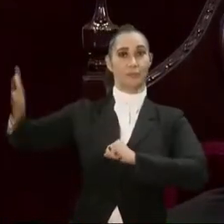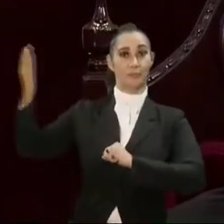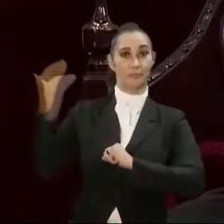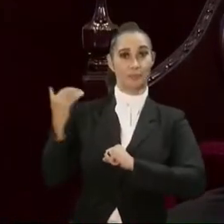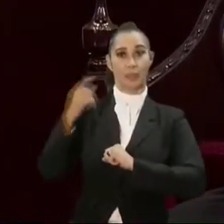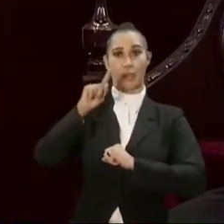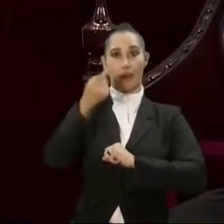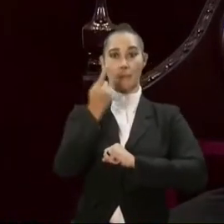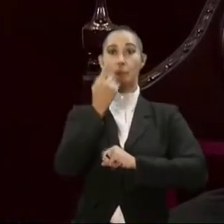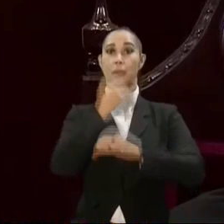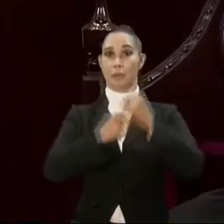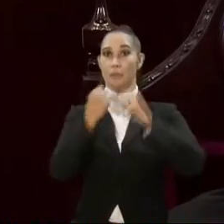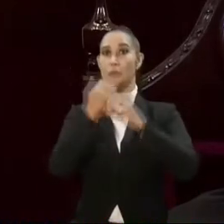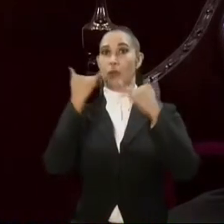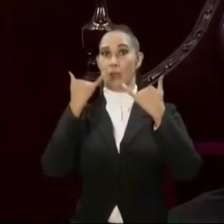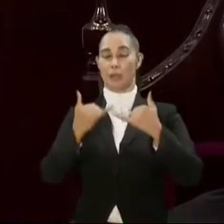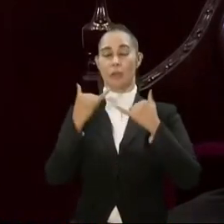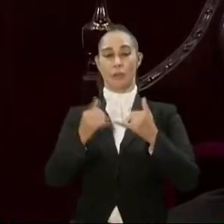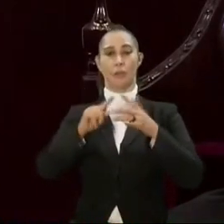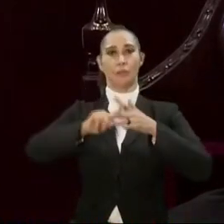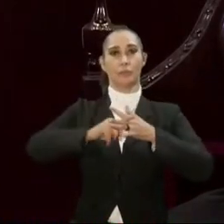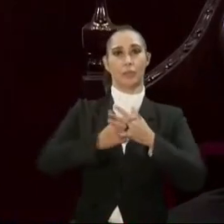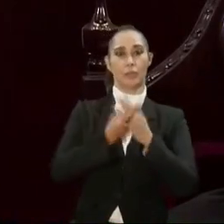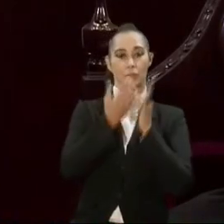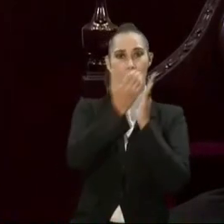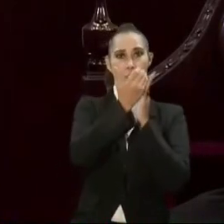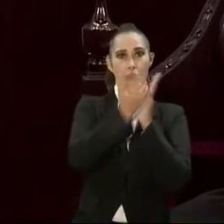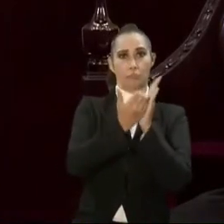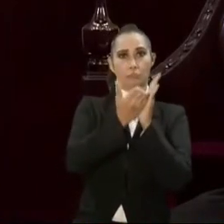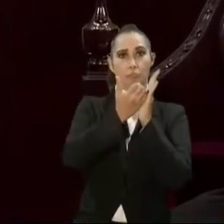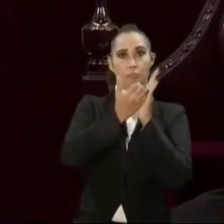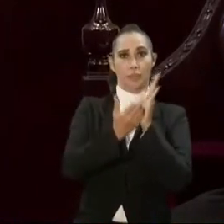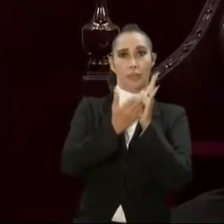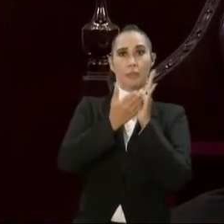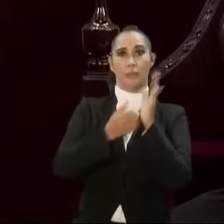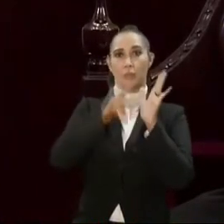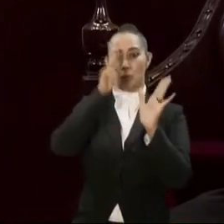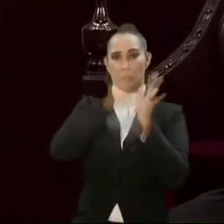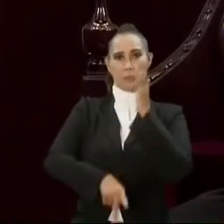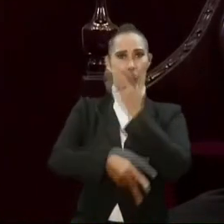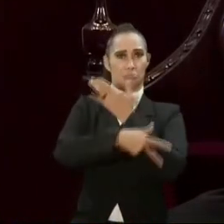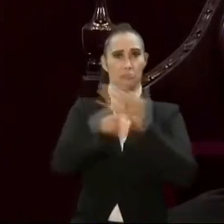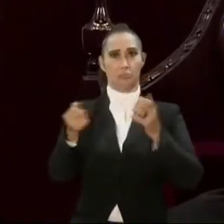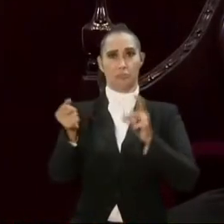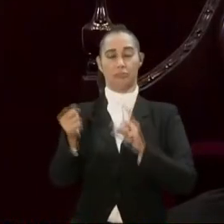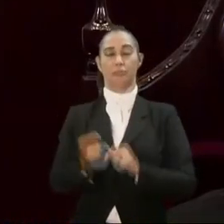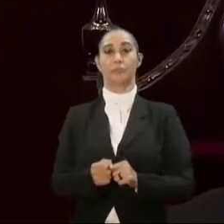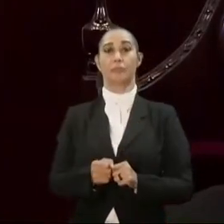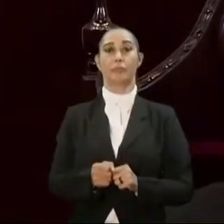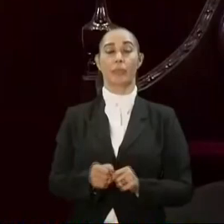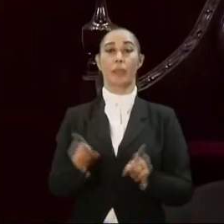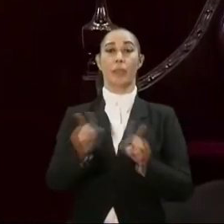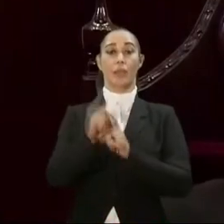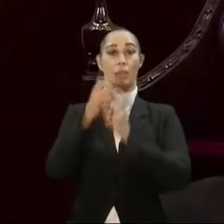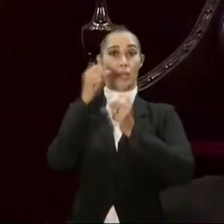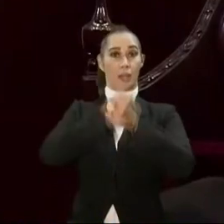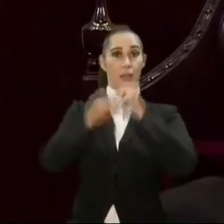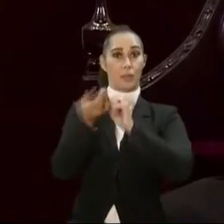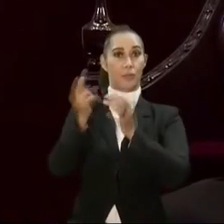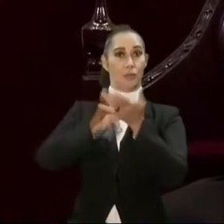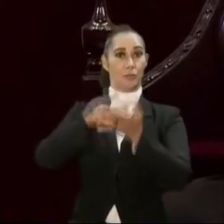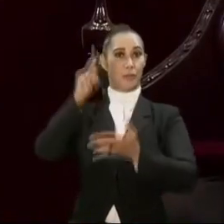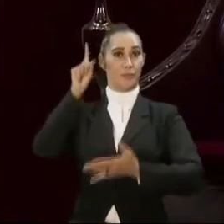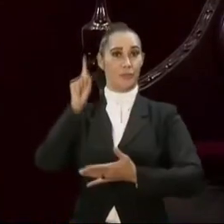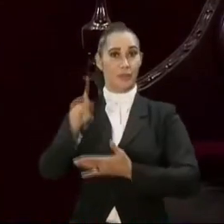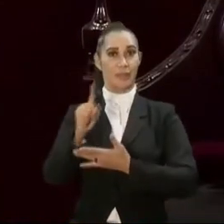y el primero de este está comenzando a disminuir esa criminalidad en nuestro país. respecto del año 2021